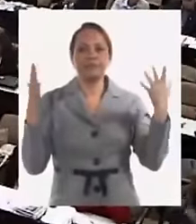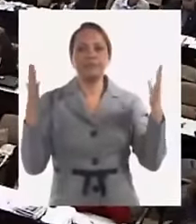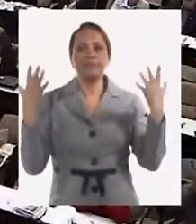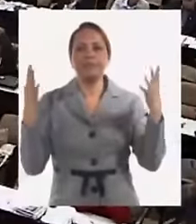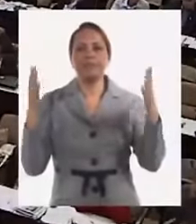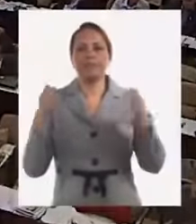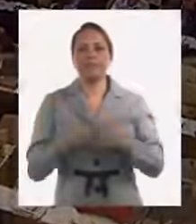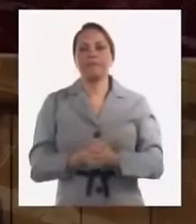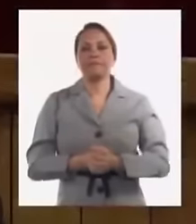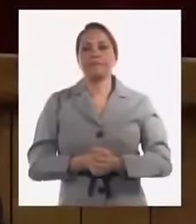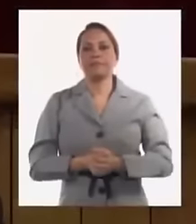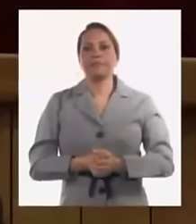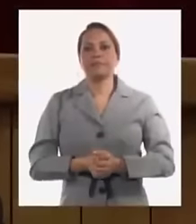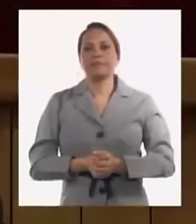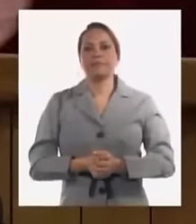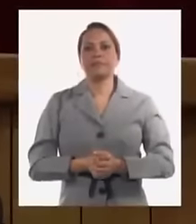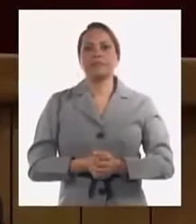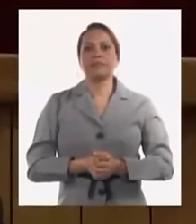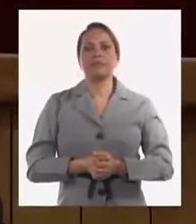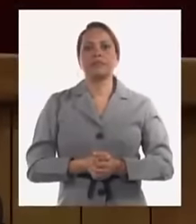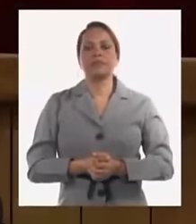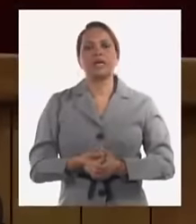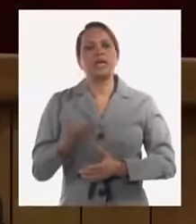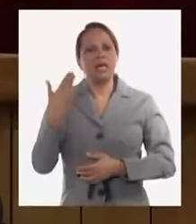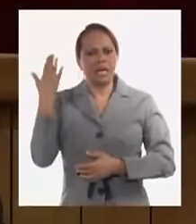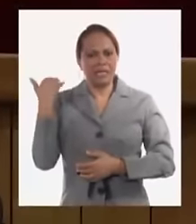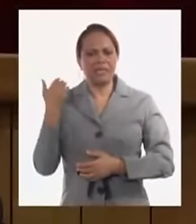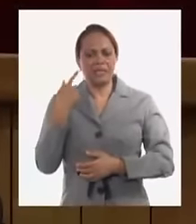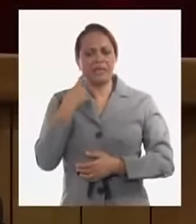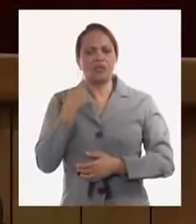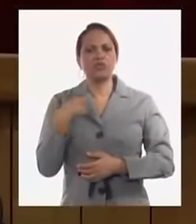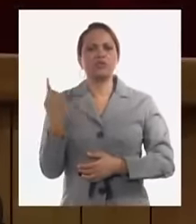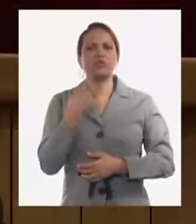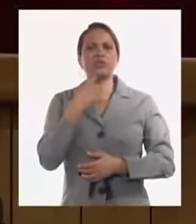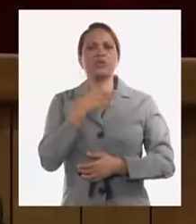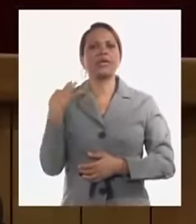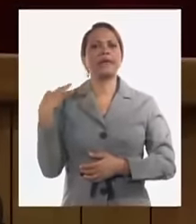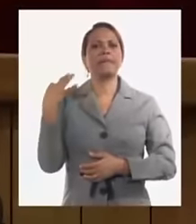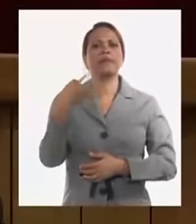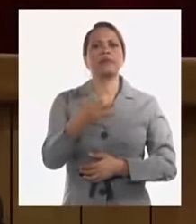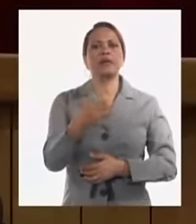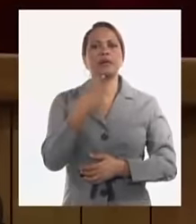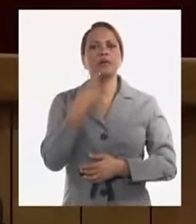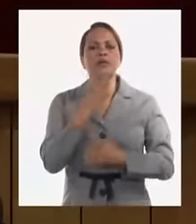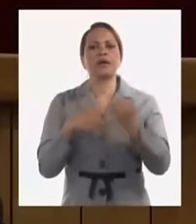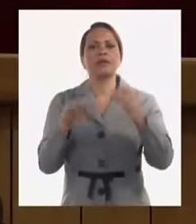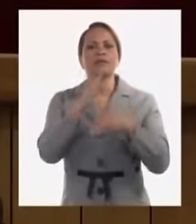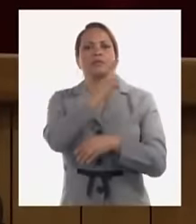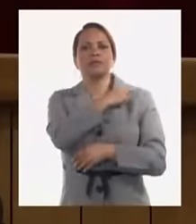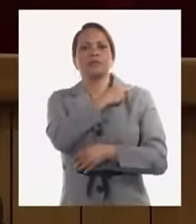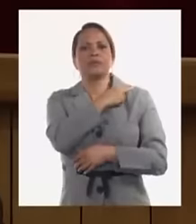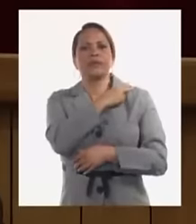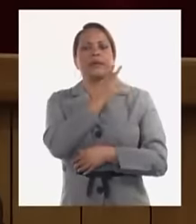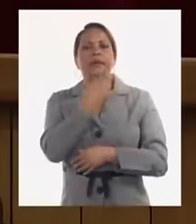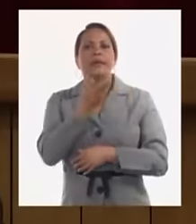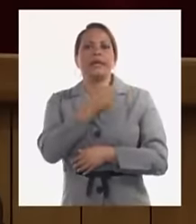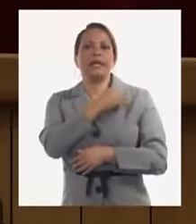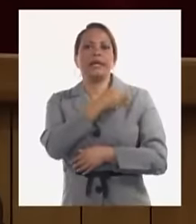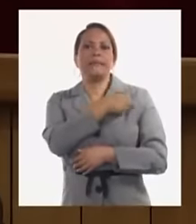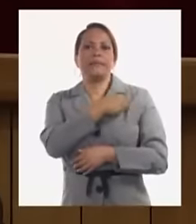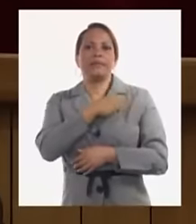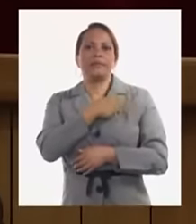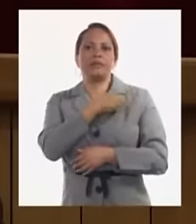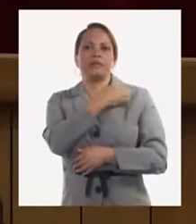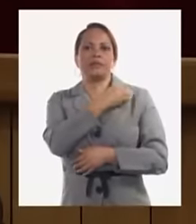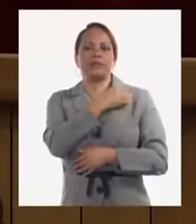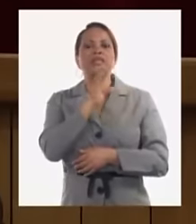los otros días estábamos invitados a un ascenso en el Minfari y llegó el general de Géz dijo sigan